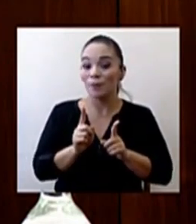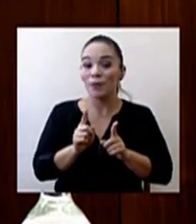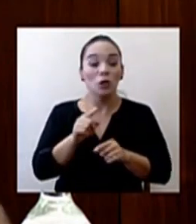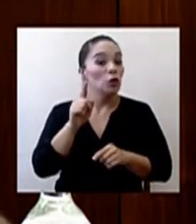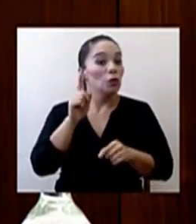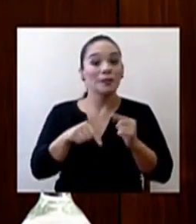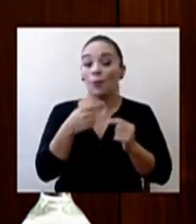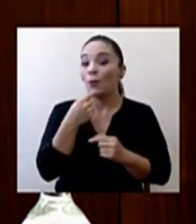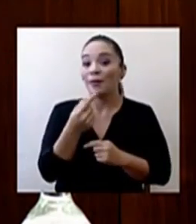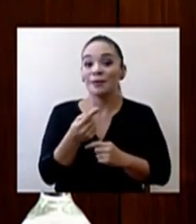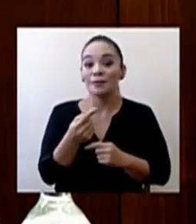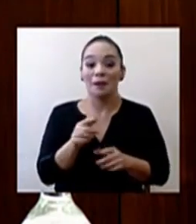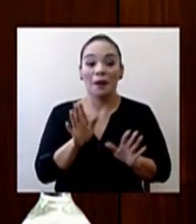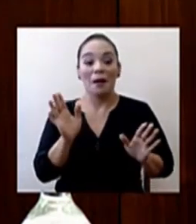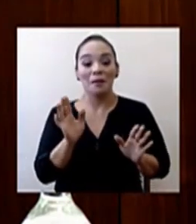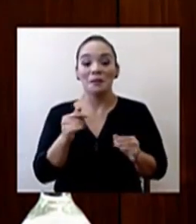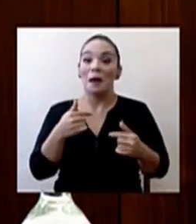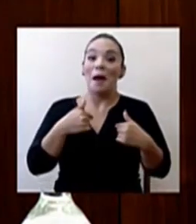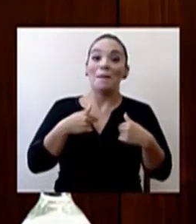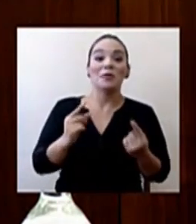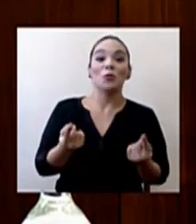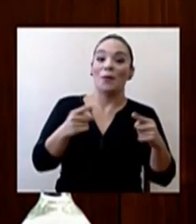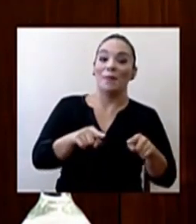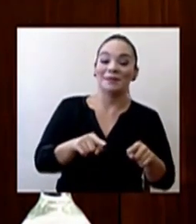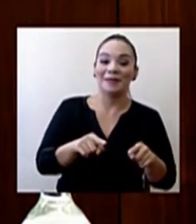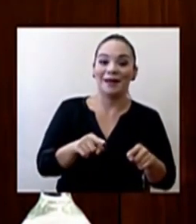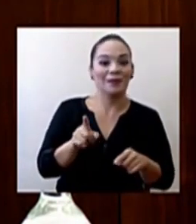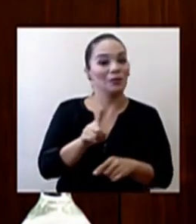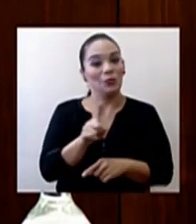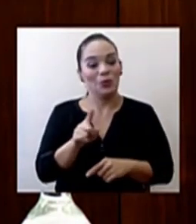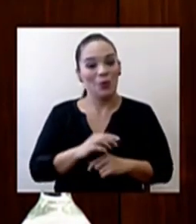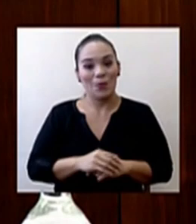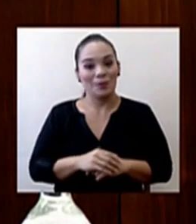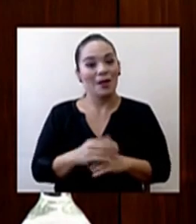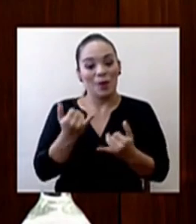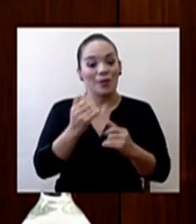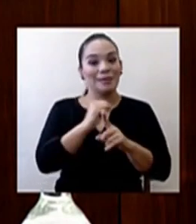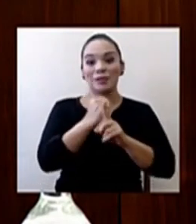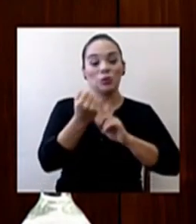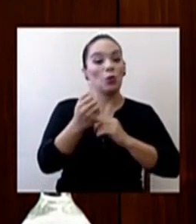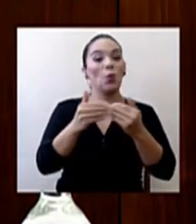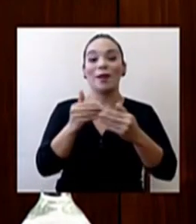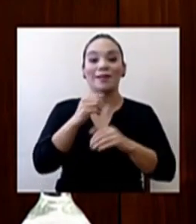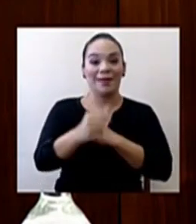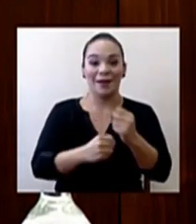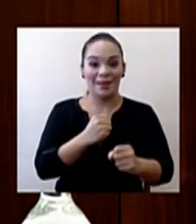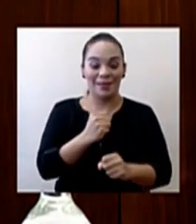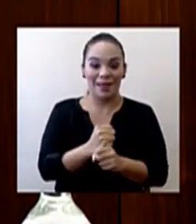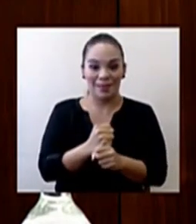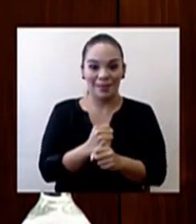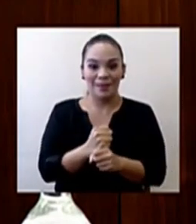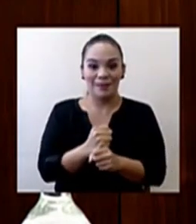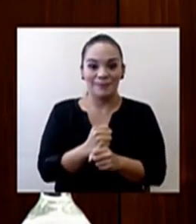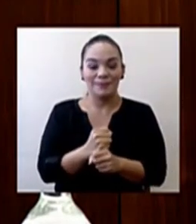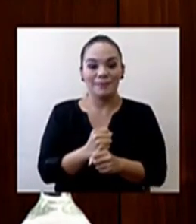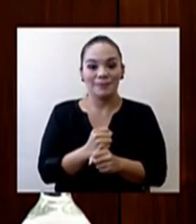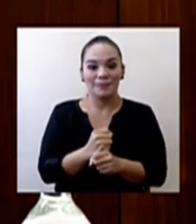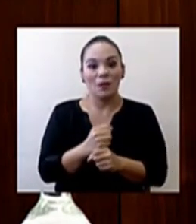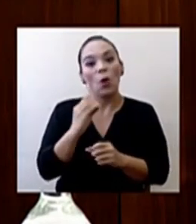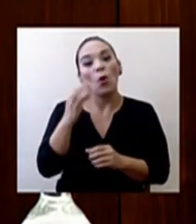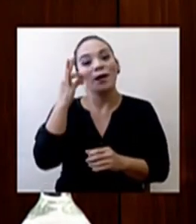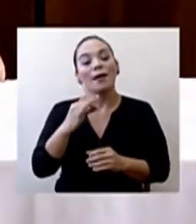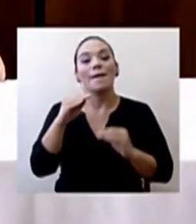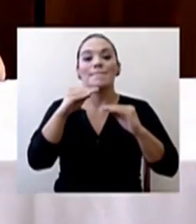por inmune en esta situación o por ser un caso necesariamente de bajo